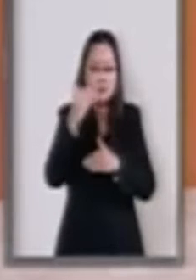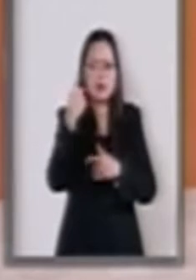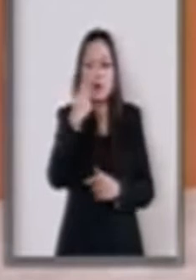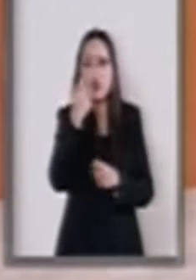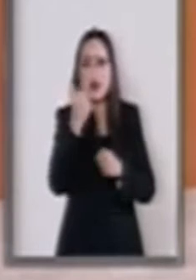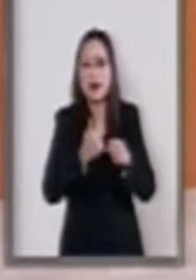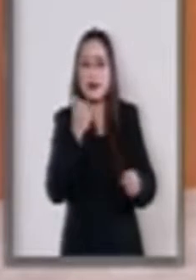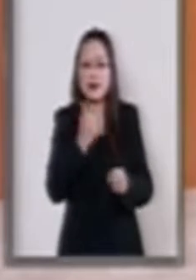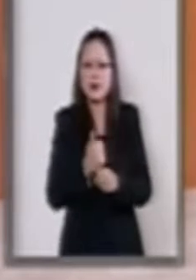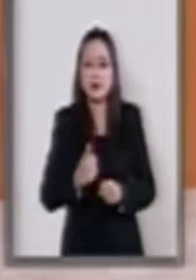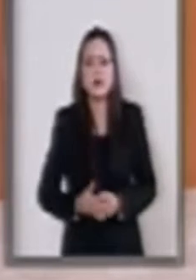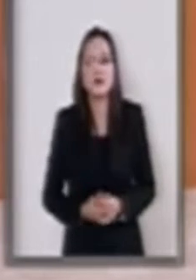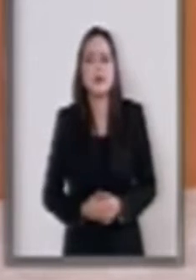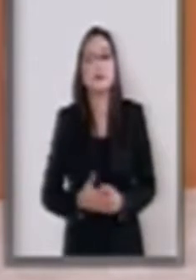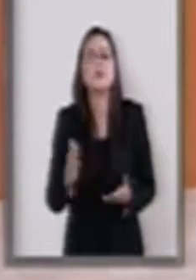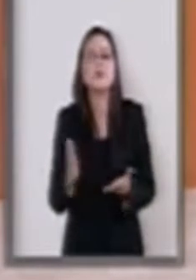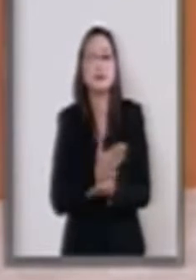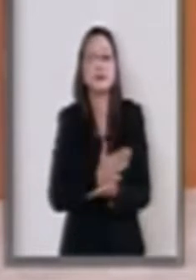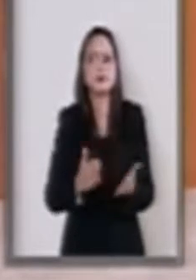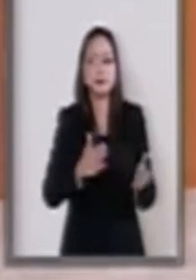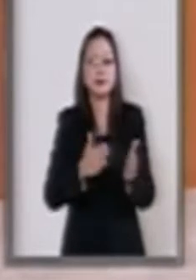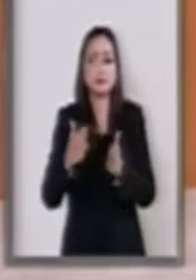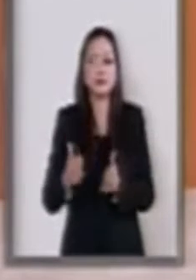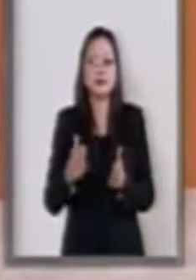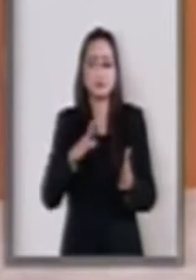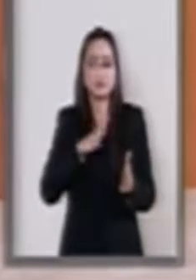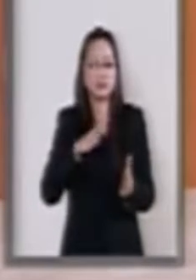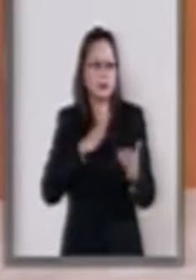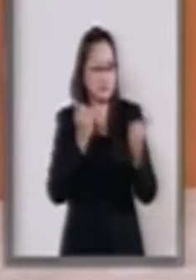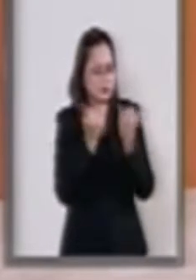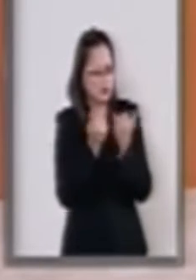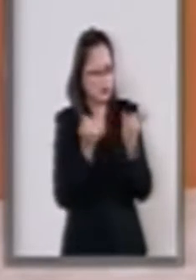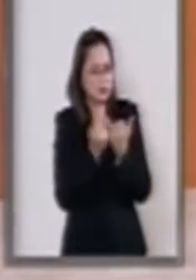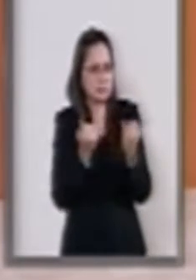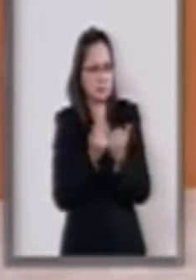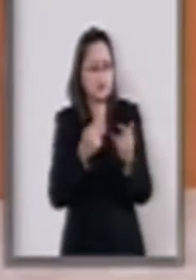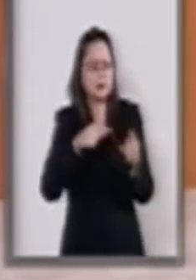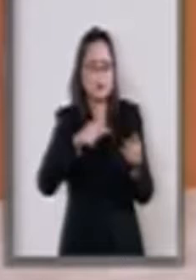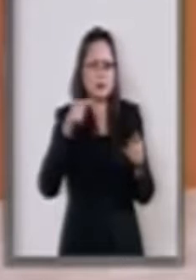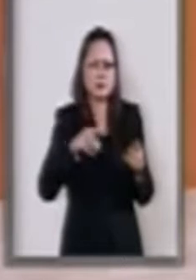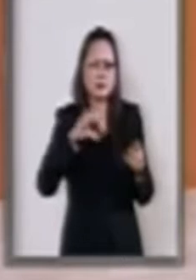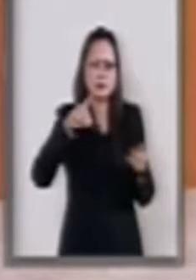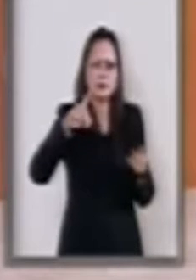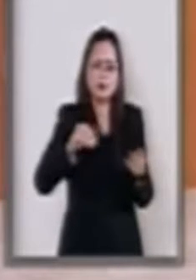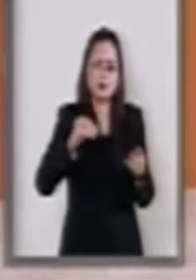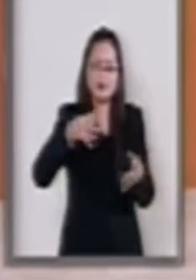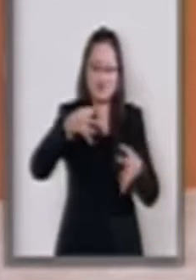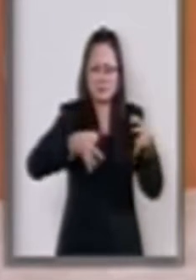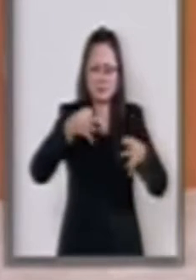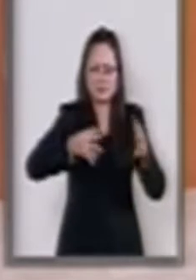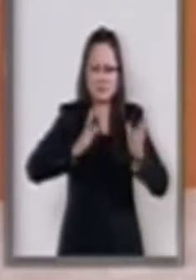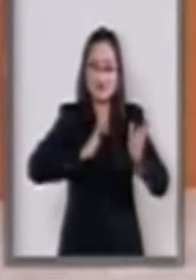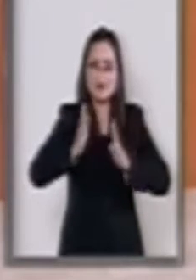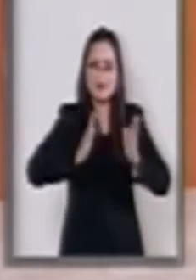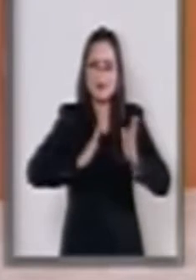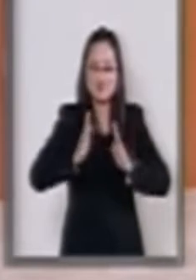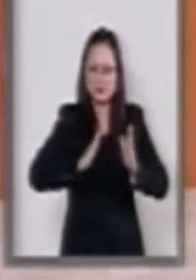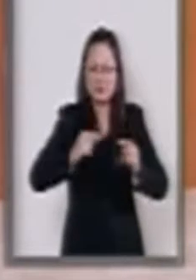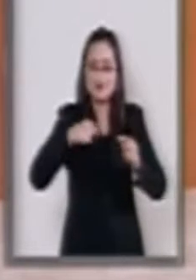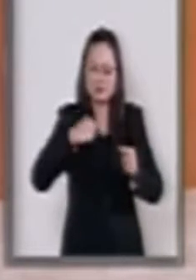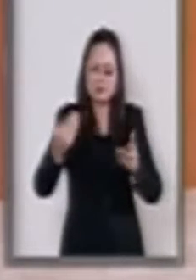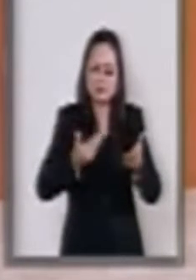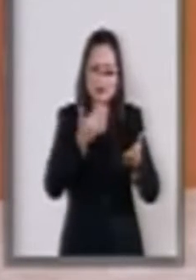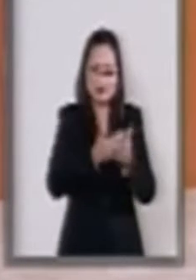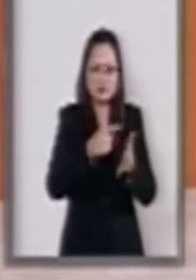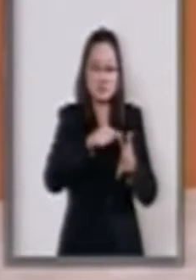año. Por otra parte, igual que lo hice ante el Código de Justicia Militar, me permito proponer